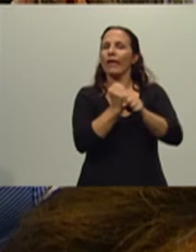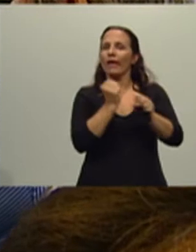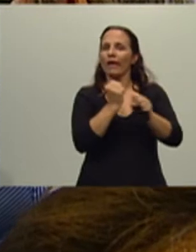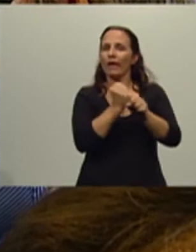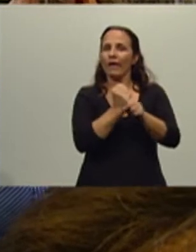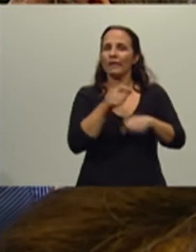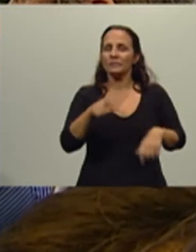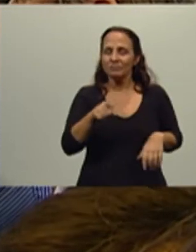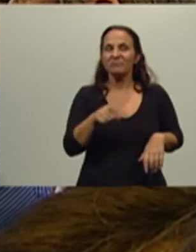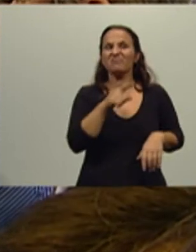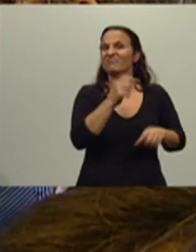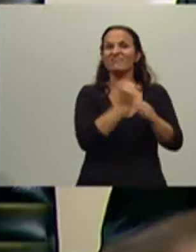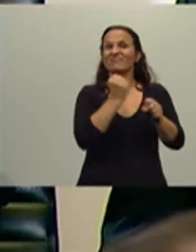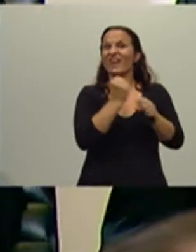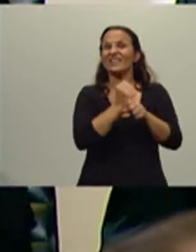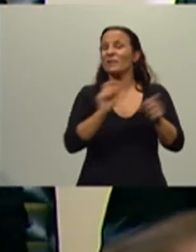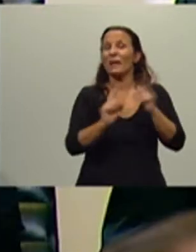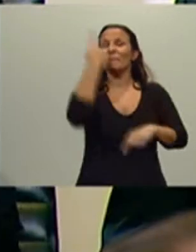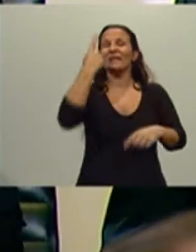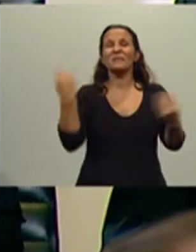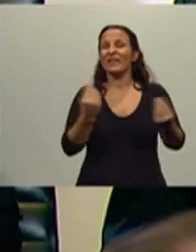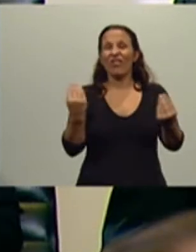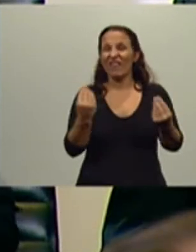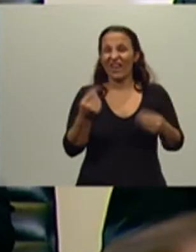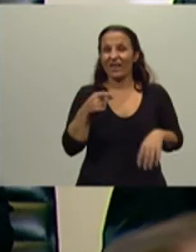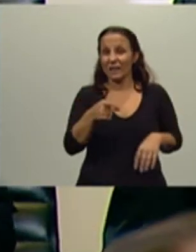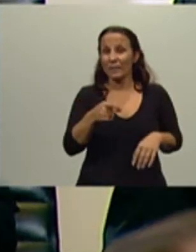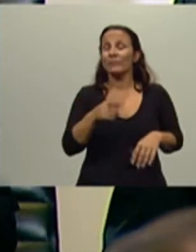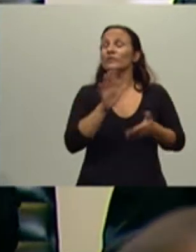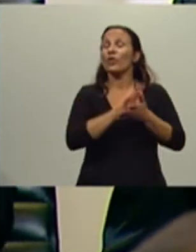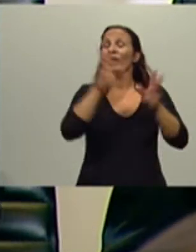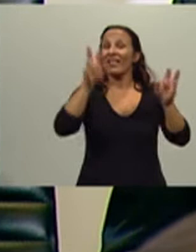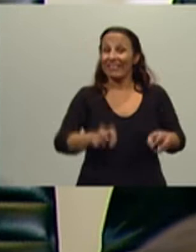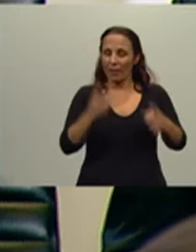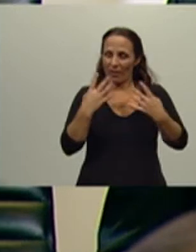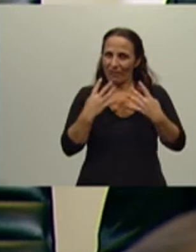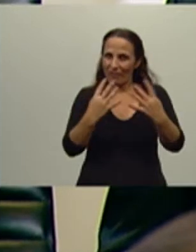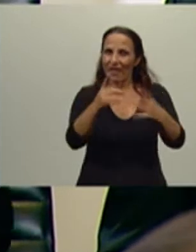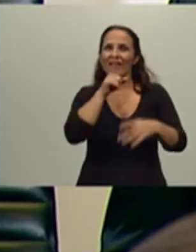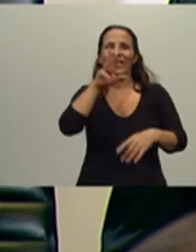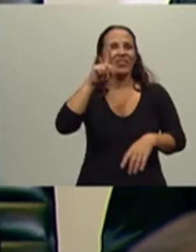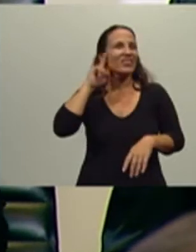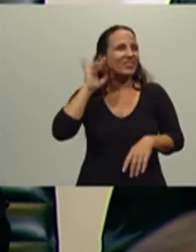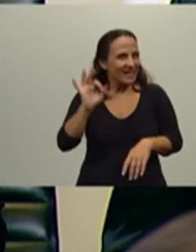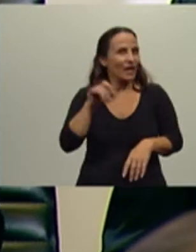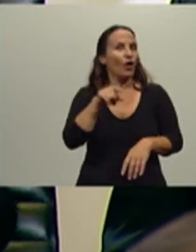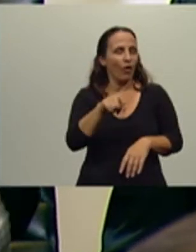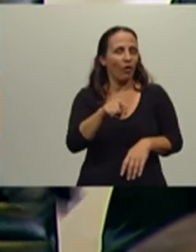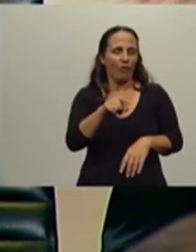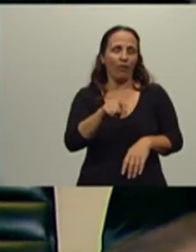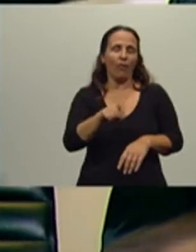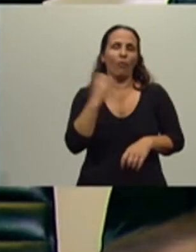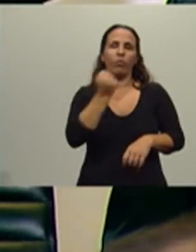primaria, la actividad primaria que es lo que vamos a tratar a continuación con el tema del trigo, también tuvo un fuerte incremento en su